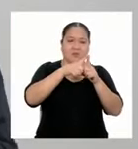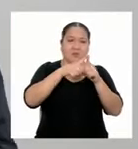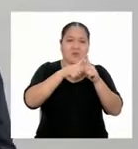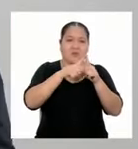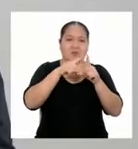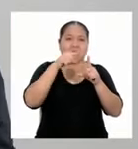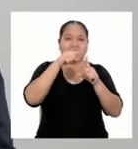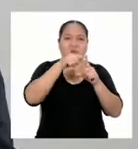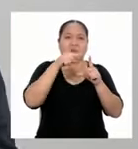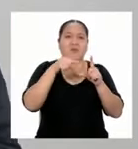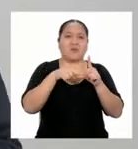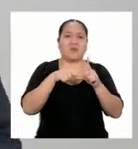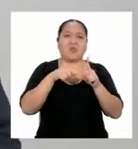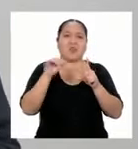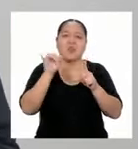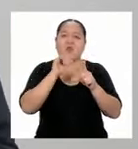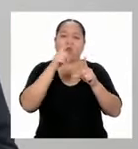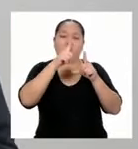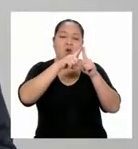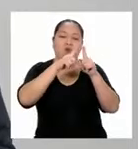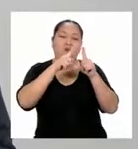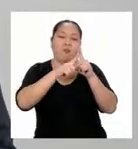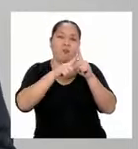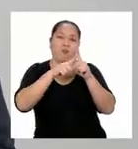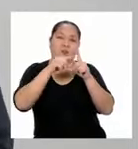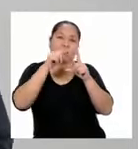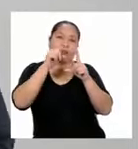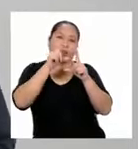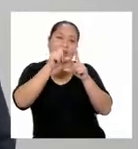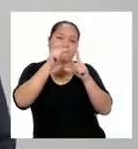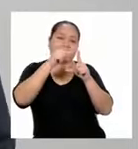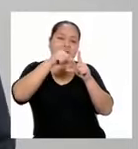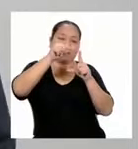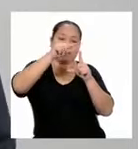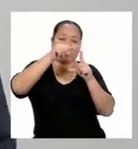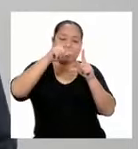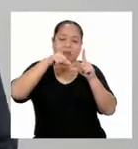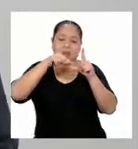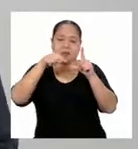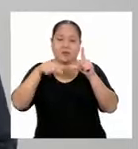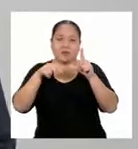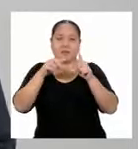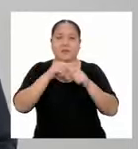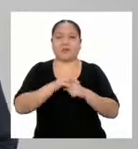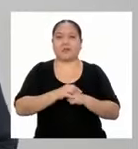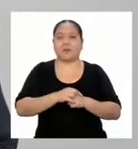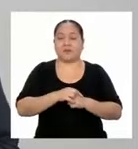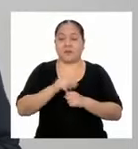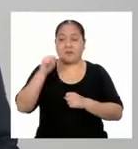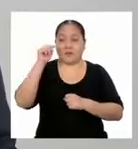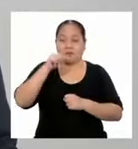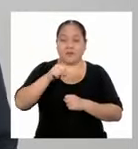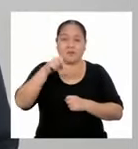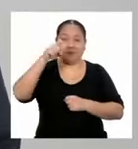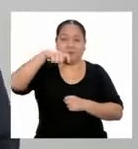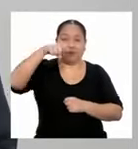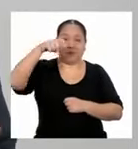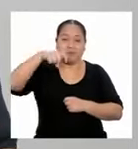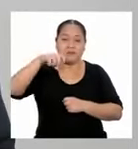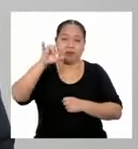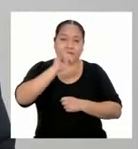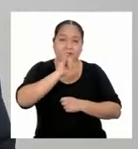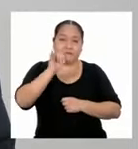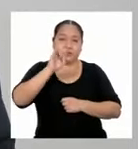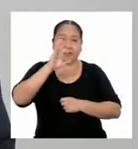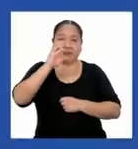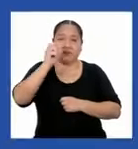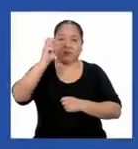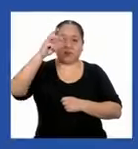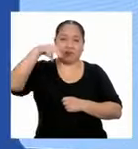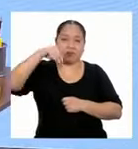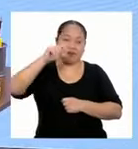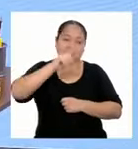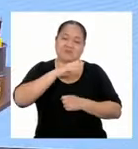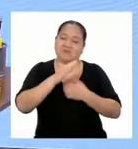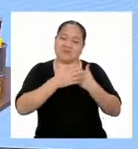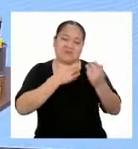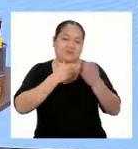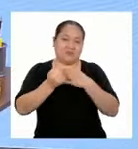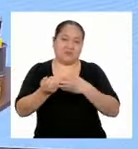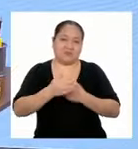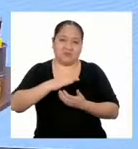la misma forma. Y en los triángulos similares lo que interesa es que tengan la misma forma, no el mismo tamaño.